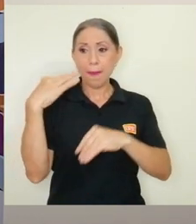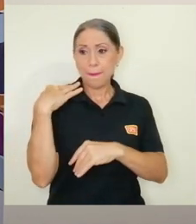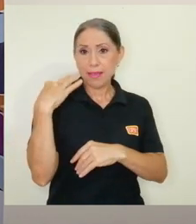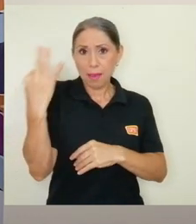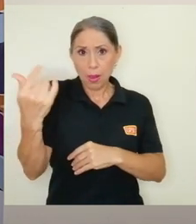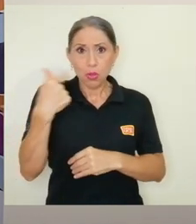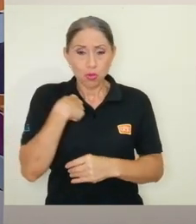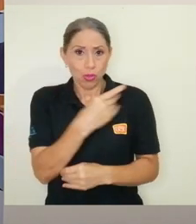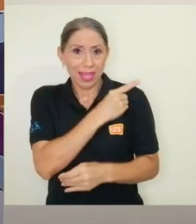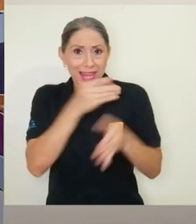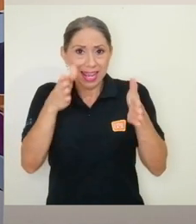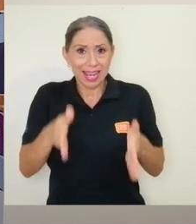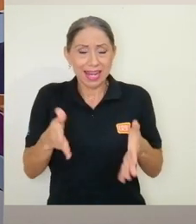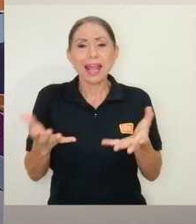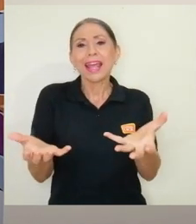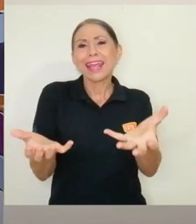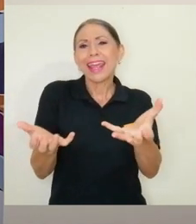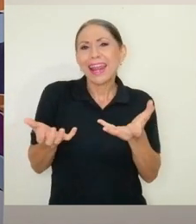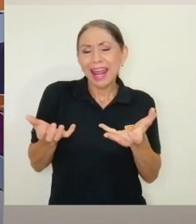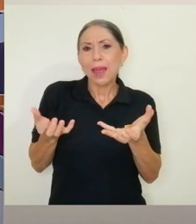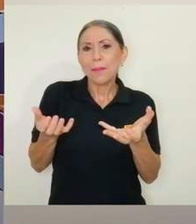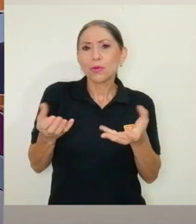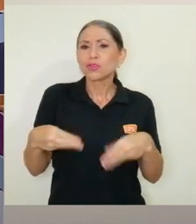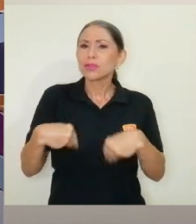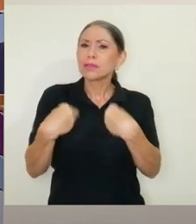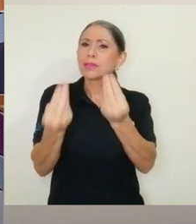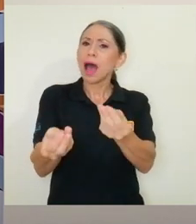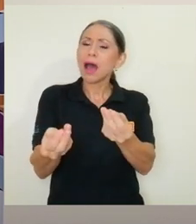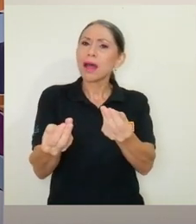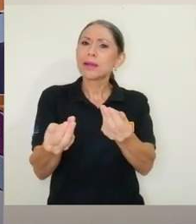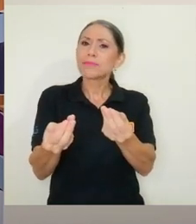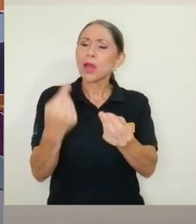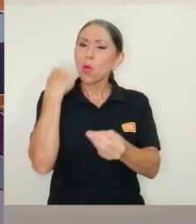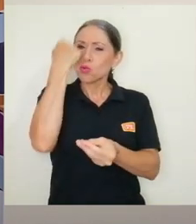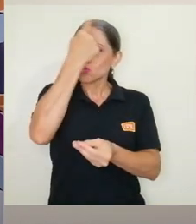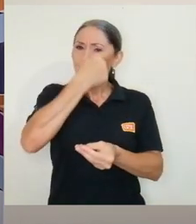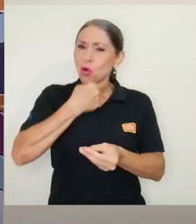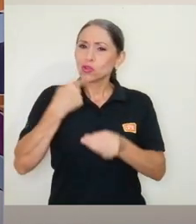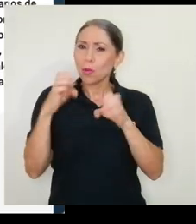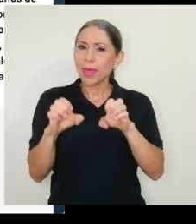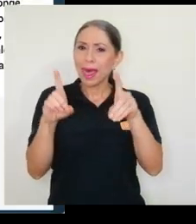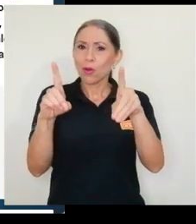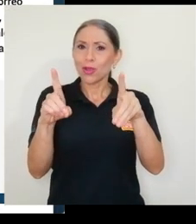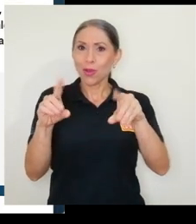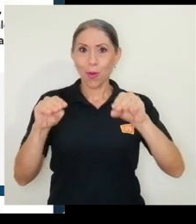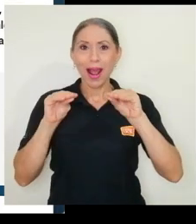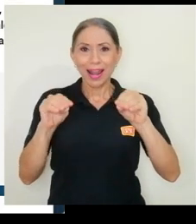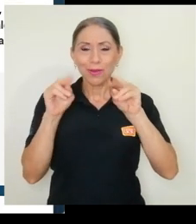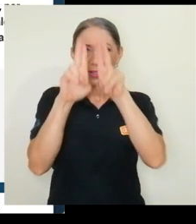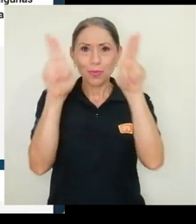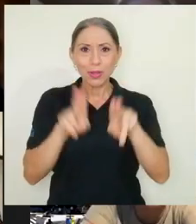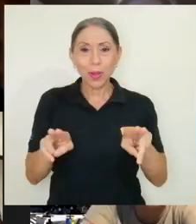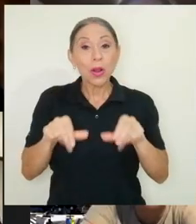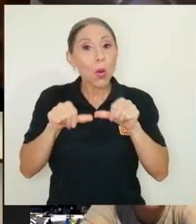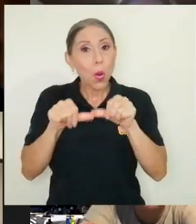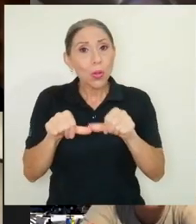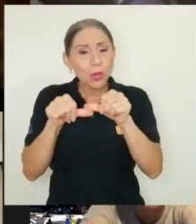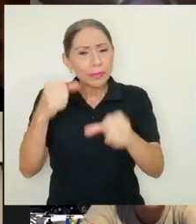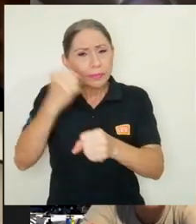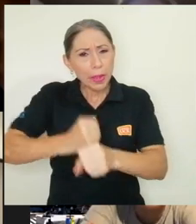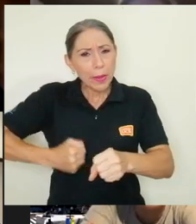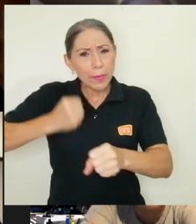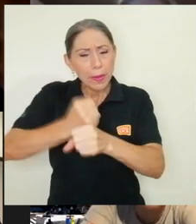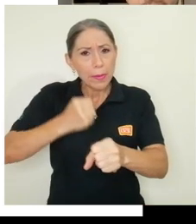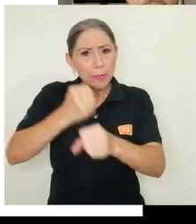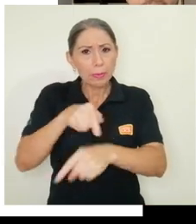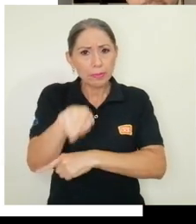unidad es porque queremos dotar de un rostro pedagógico a la educación virtual. Continuaremos trabajando mucho en